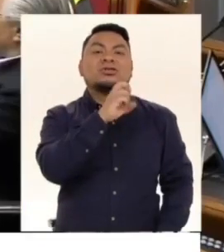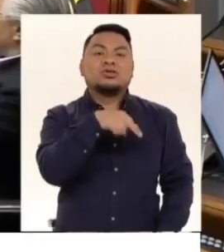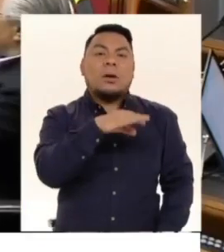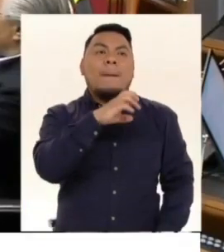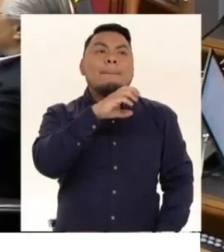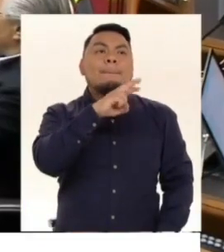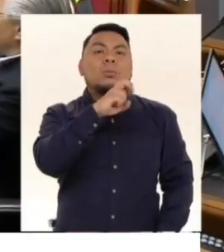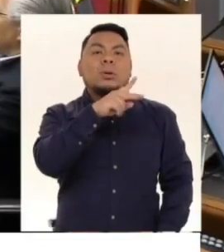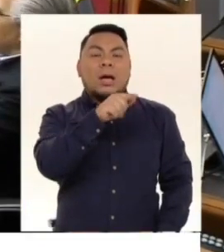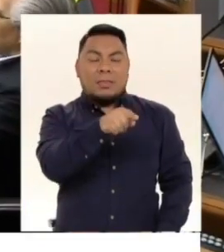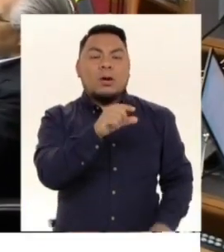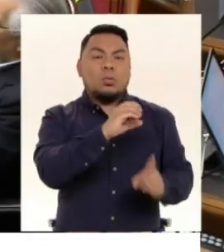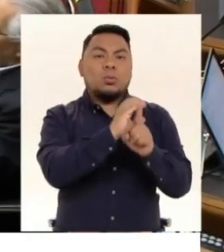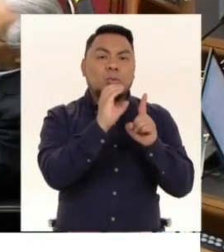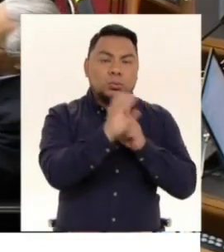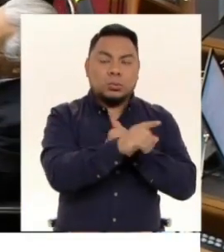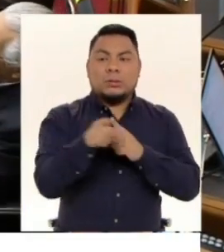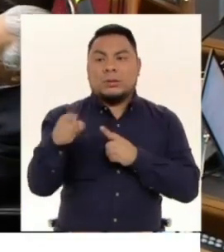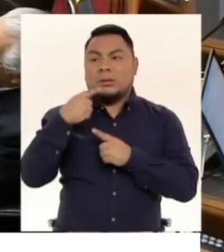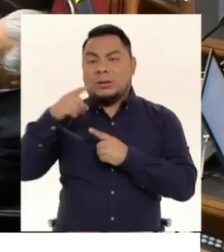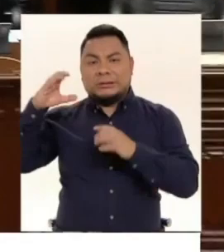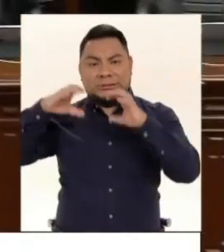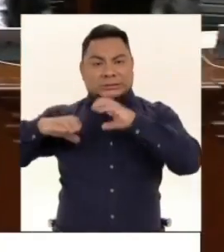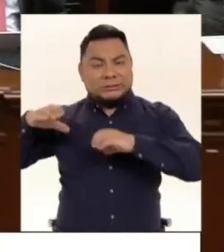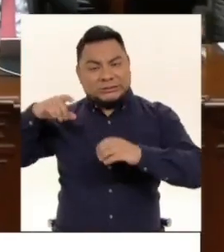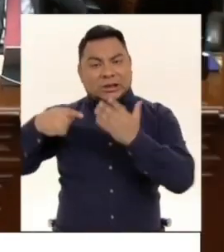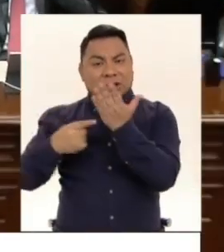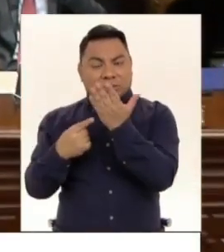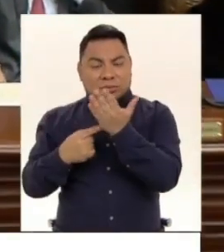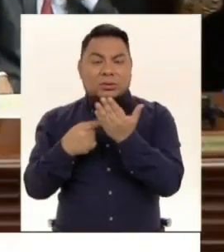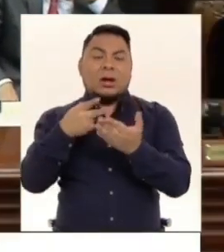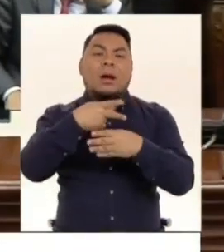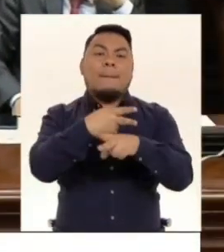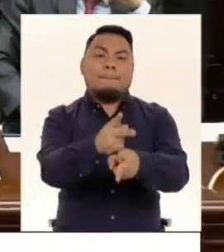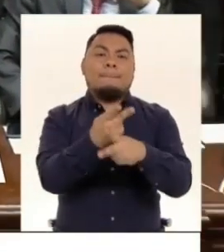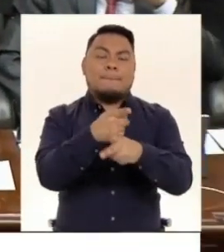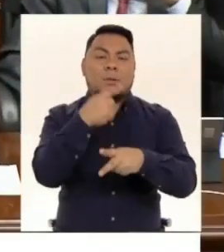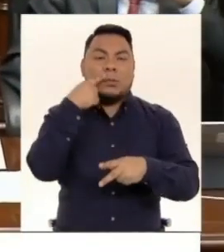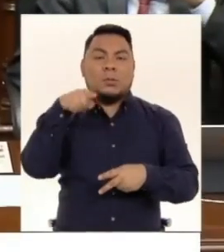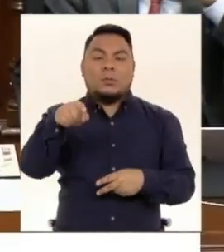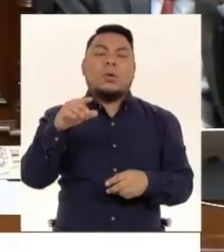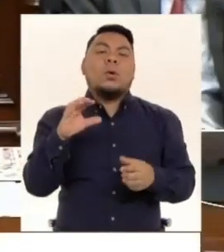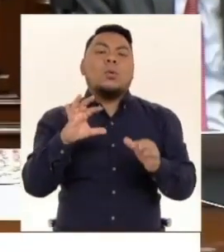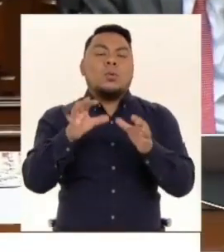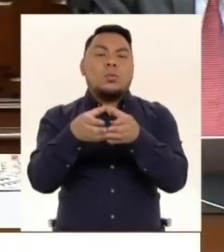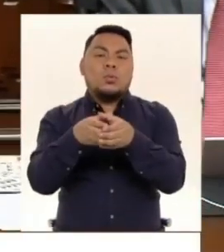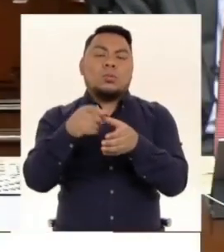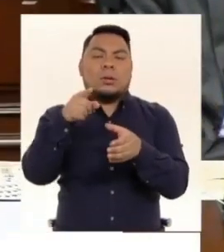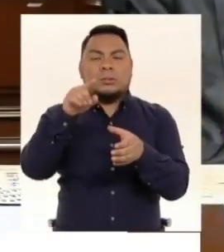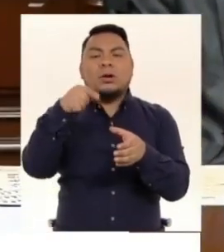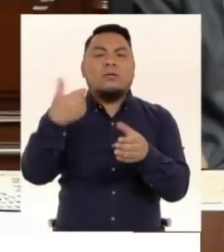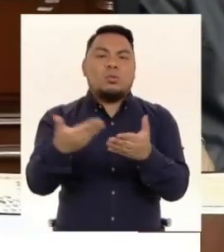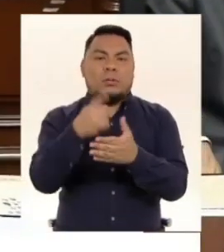Cultura, la bancada liberal la de Ciencia y Tecnología y producción la bancada de Unidos por la República.